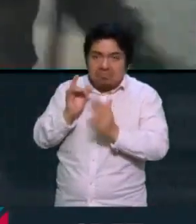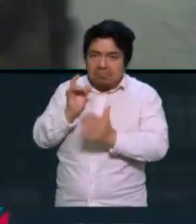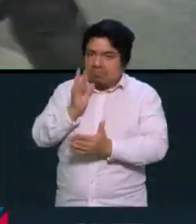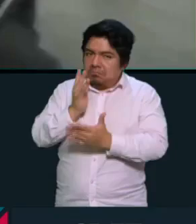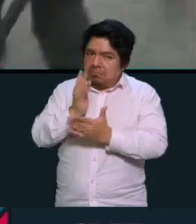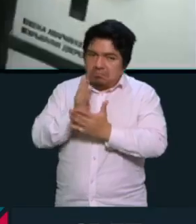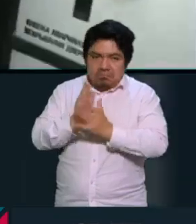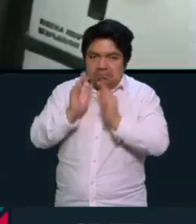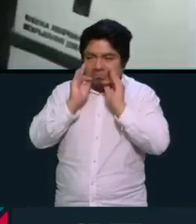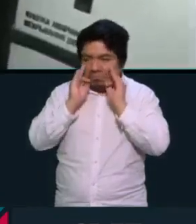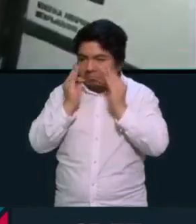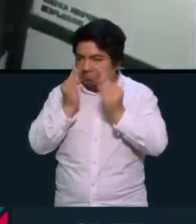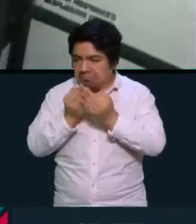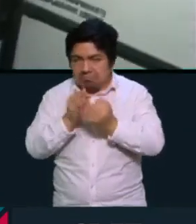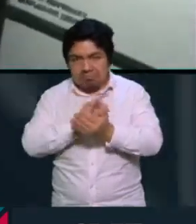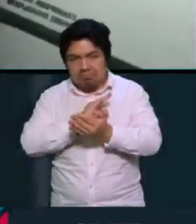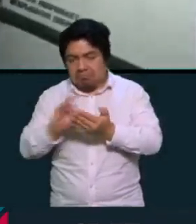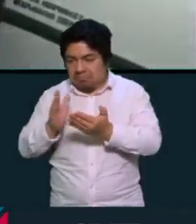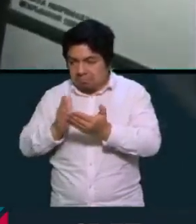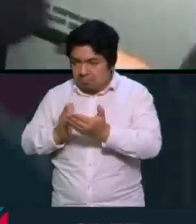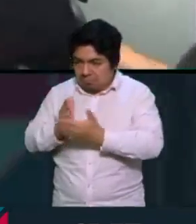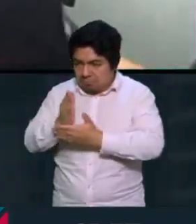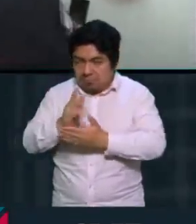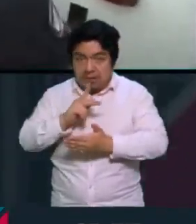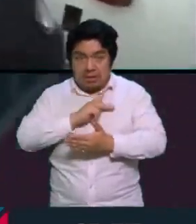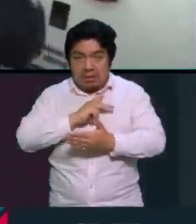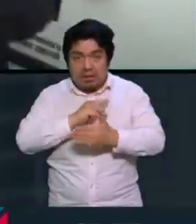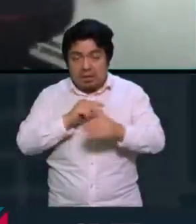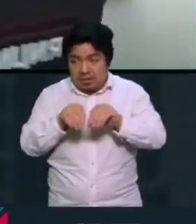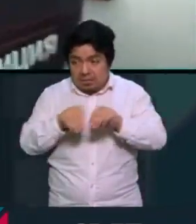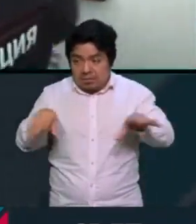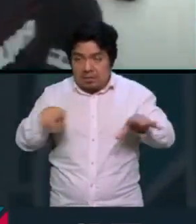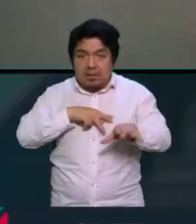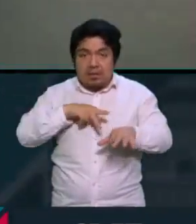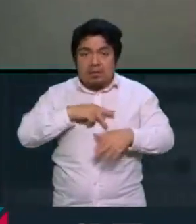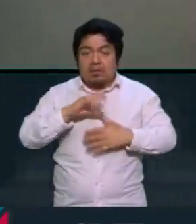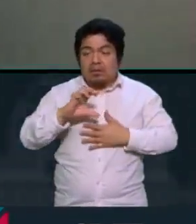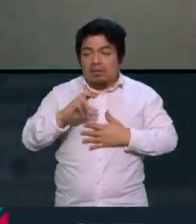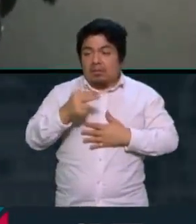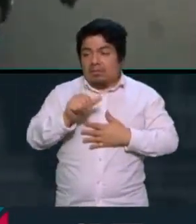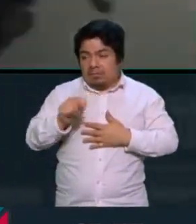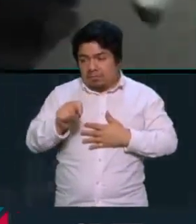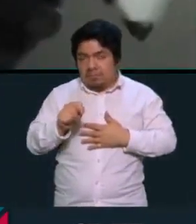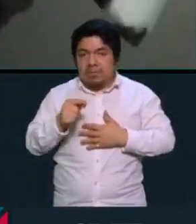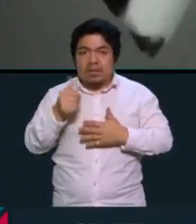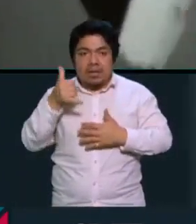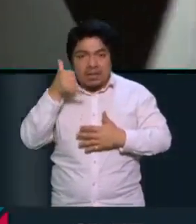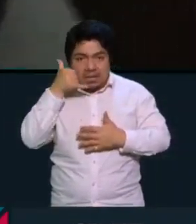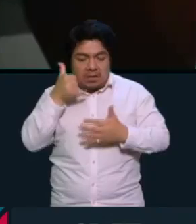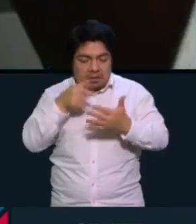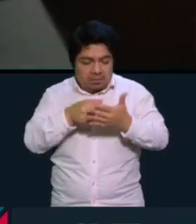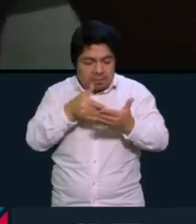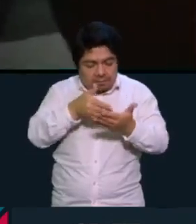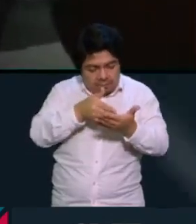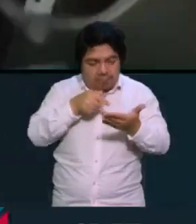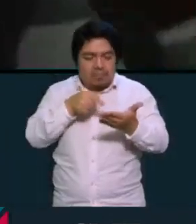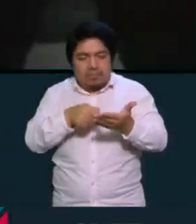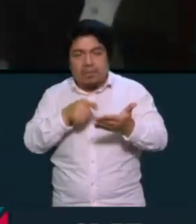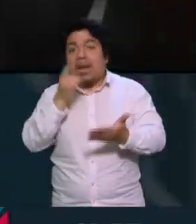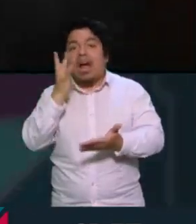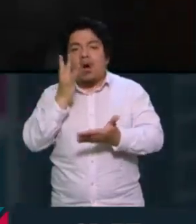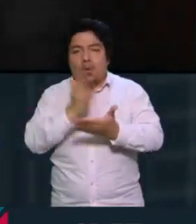información y a tus chats sería que tuviera tu teléfono y estuviera abierto, ¿no? Esa es la única forma según los desarrolladores de Telegram.